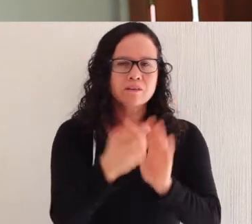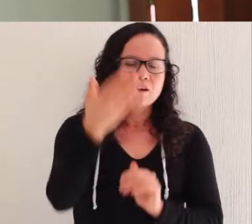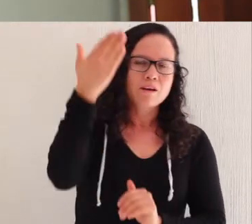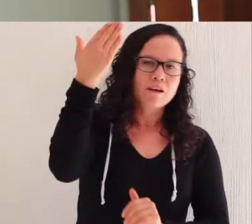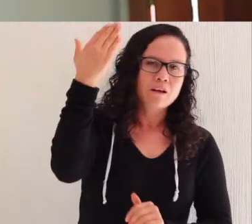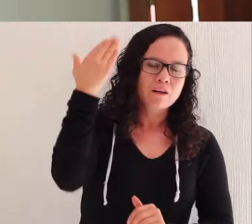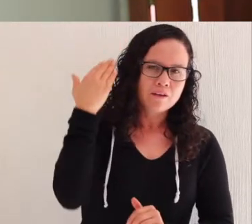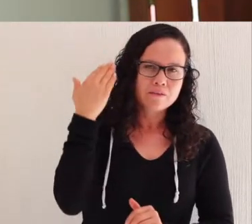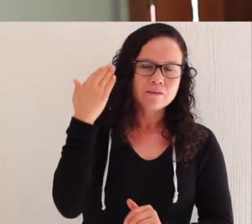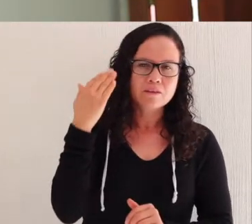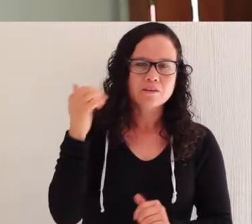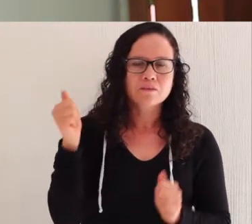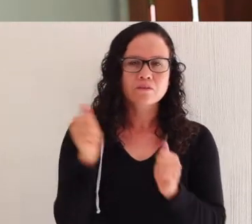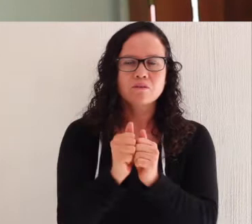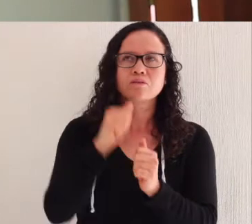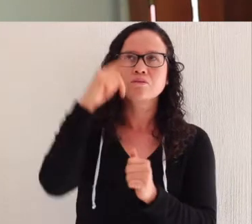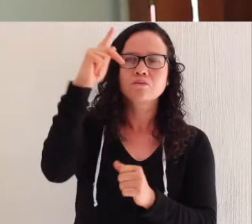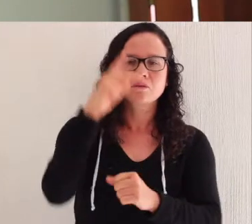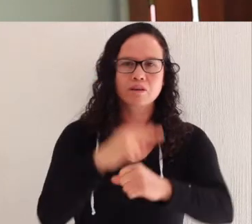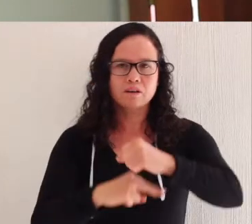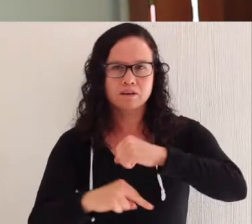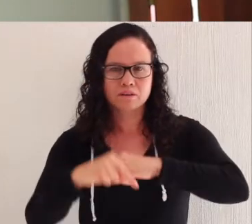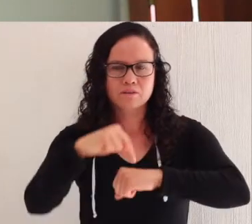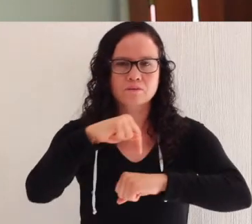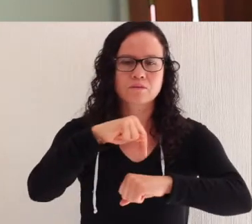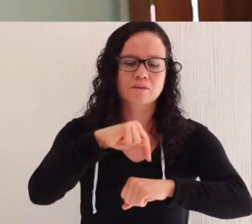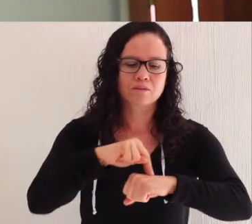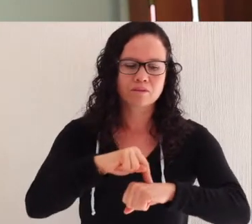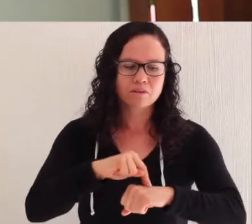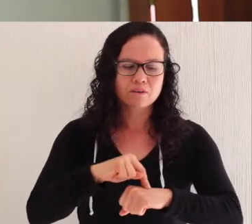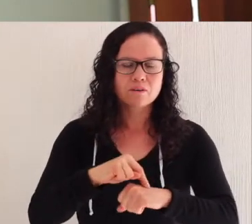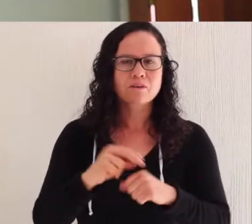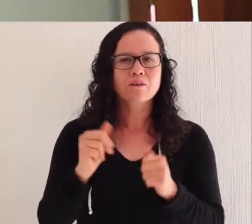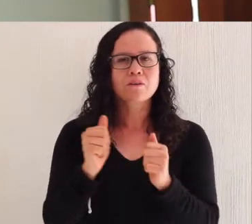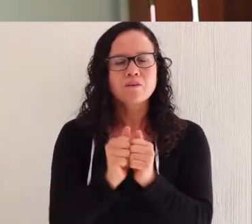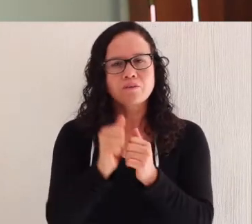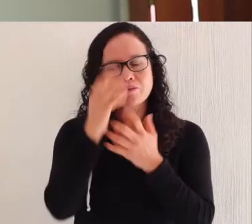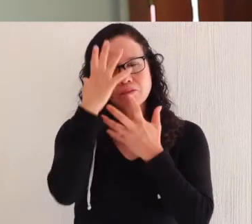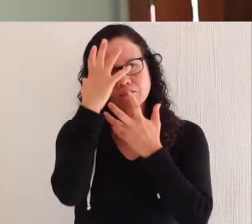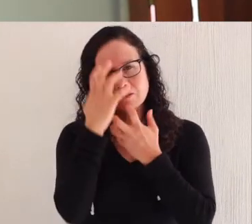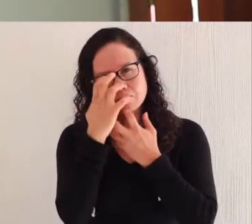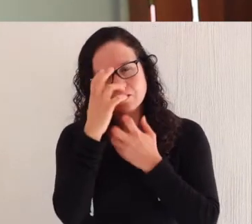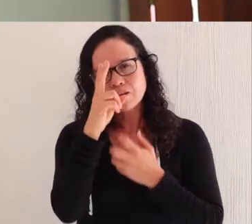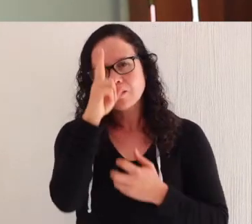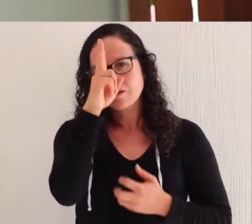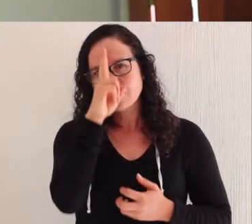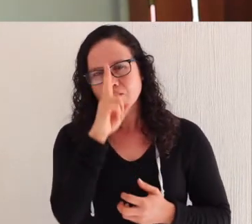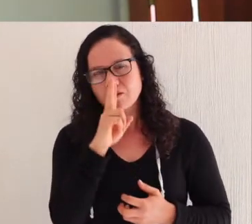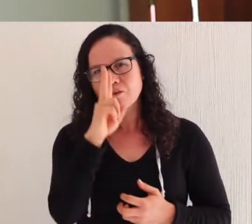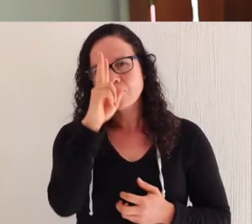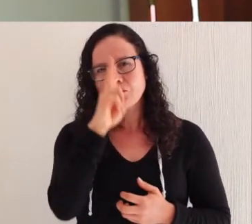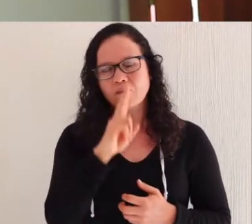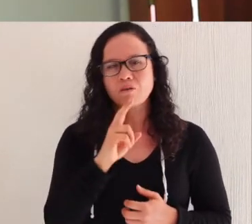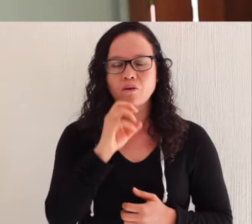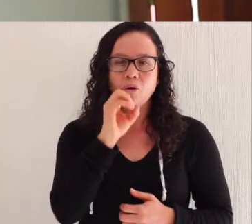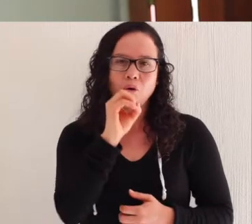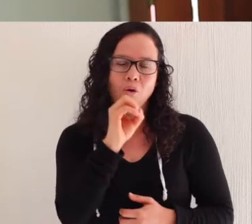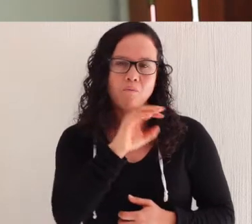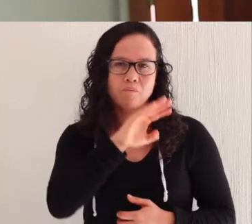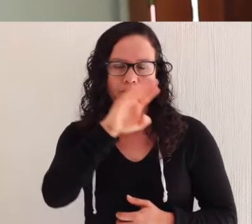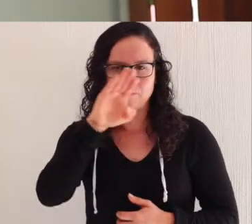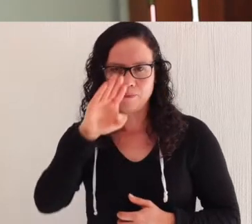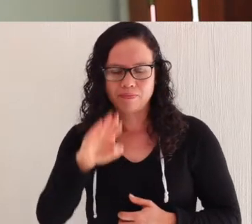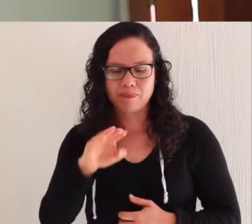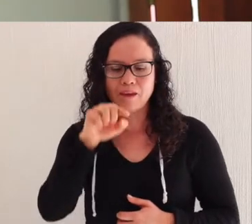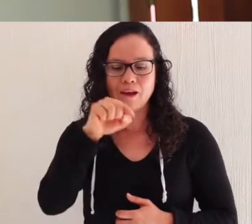en otro momento, en la resurrección, en la tristeza, dolor, la muerte,